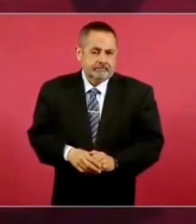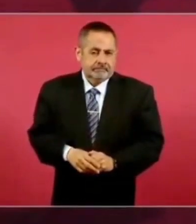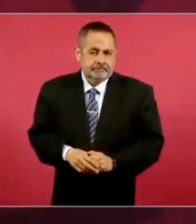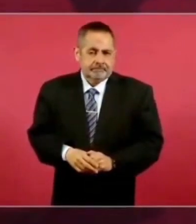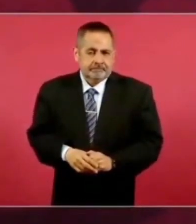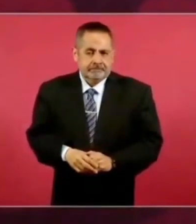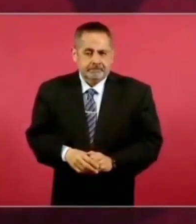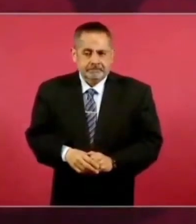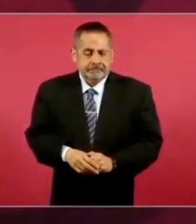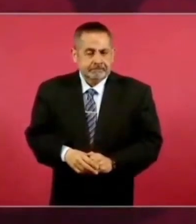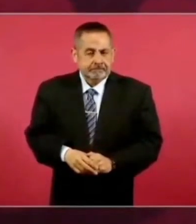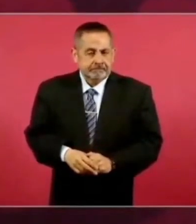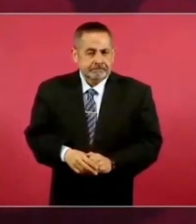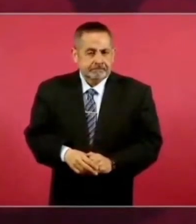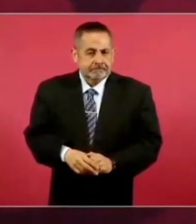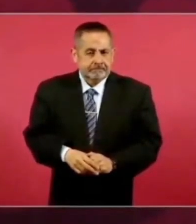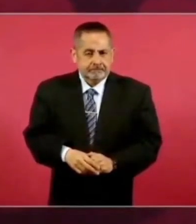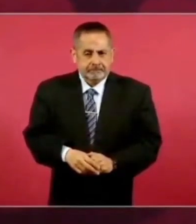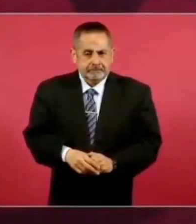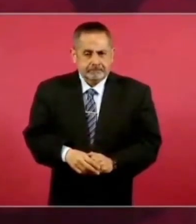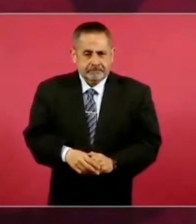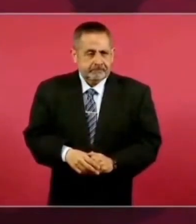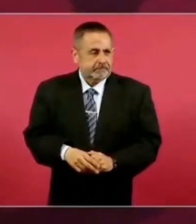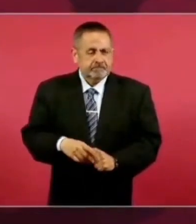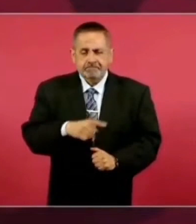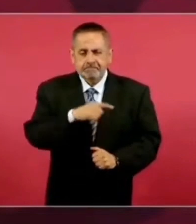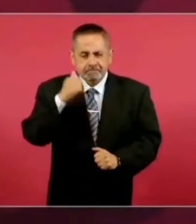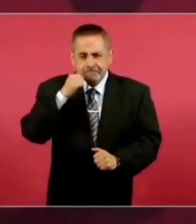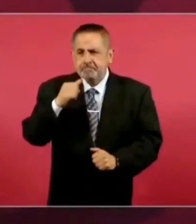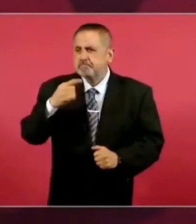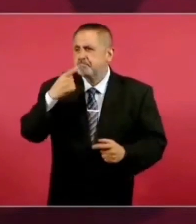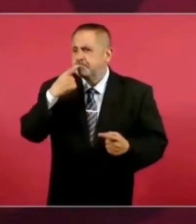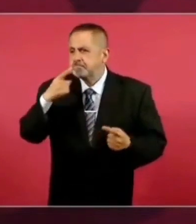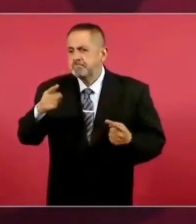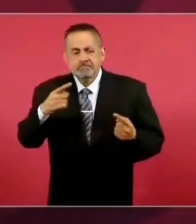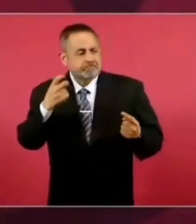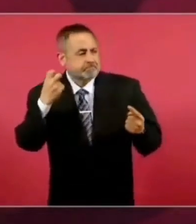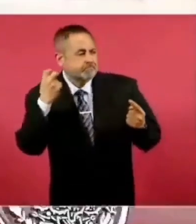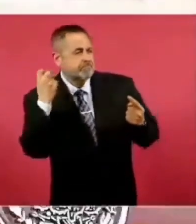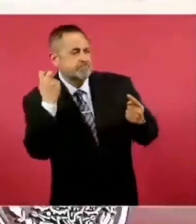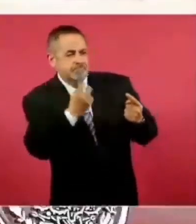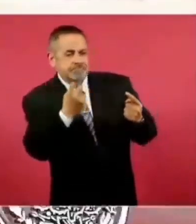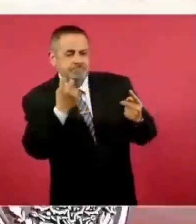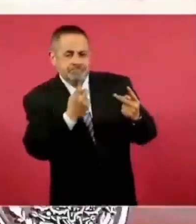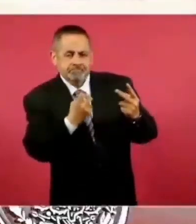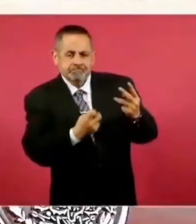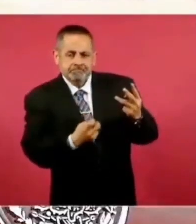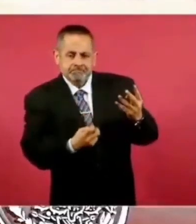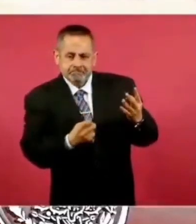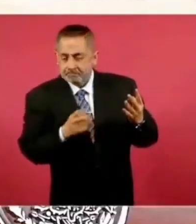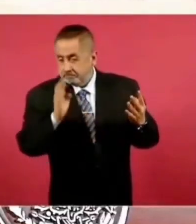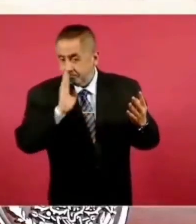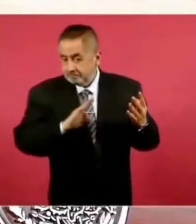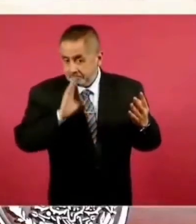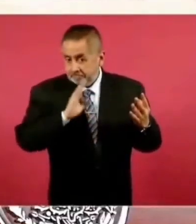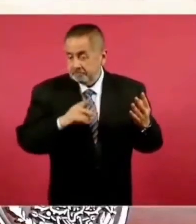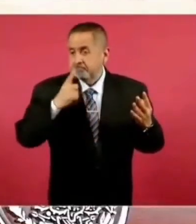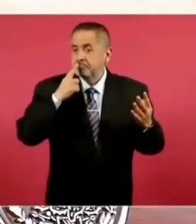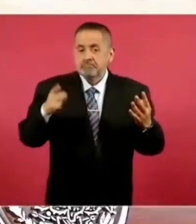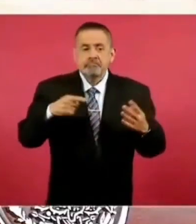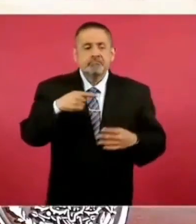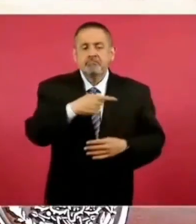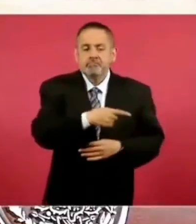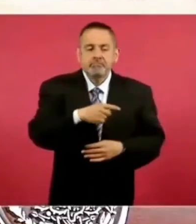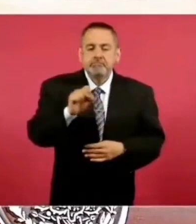denuncias, demandas que